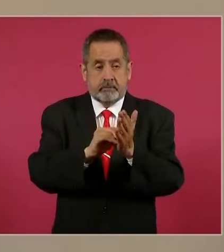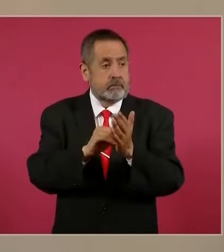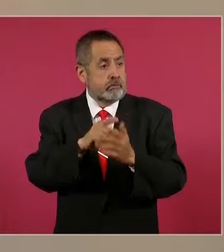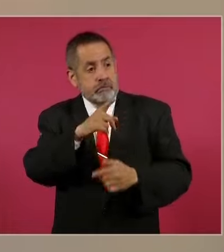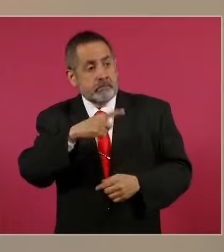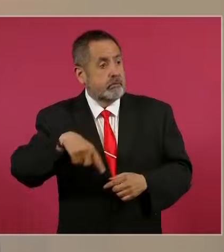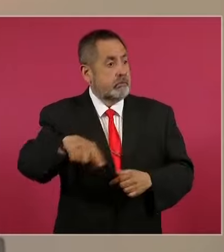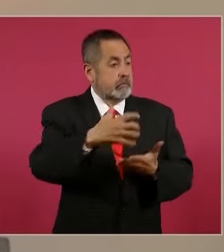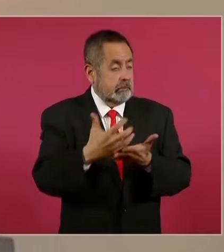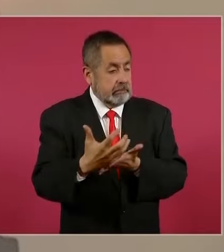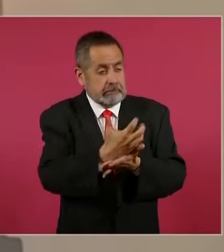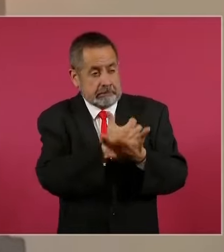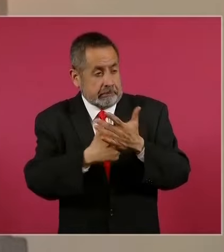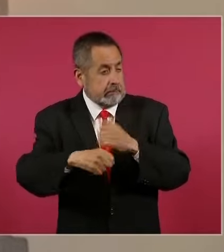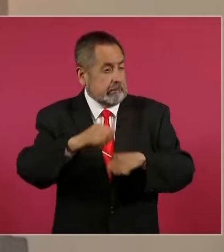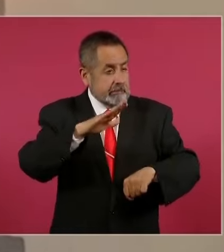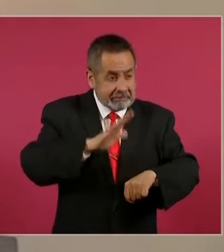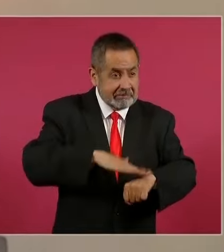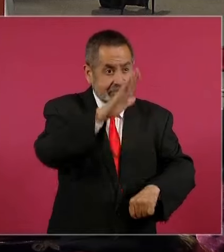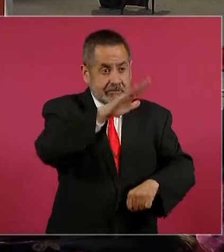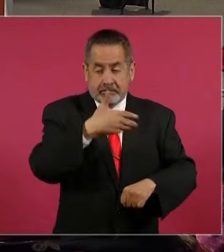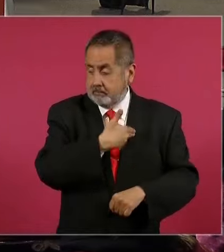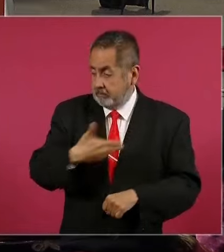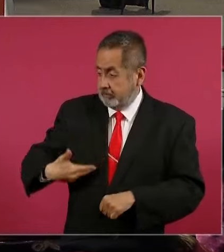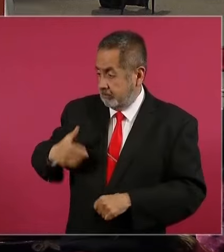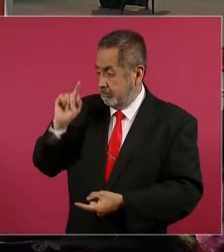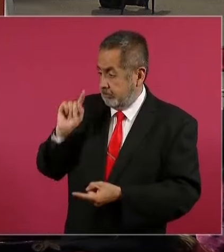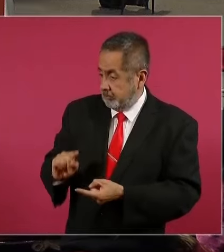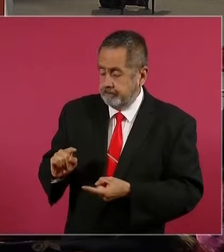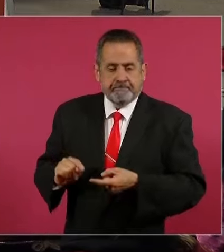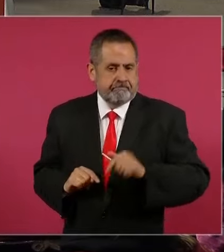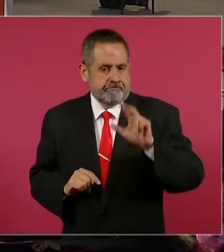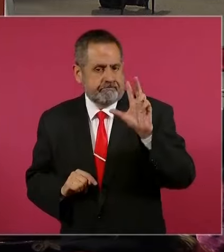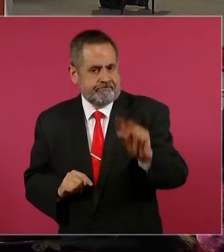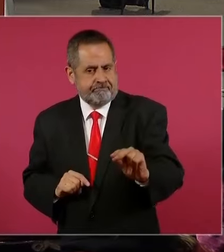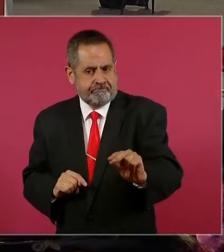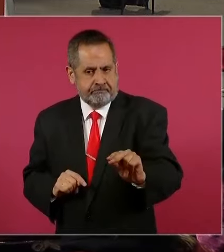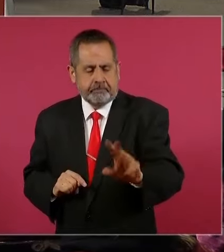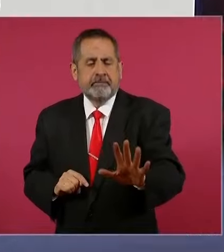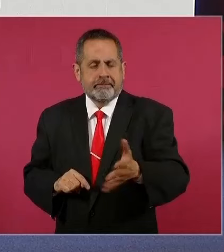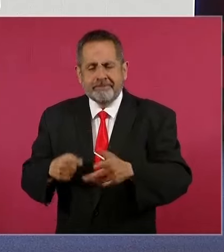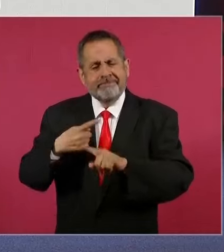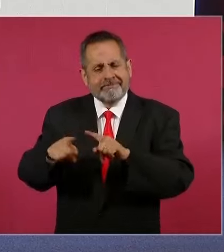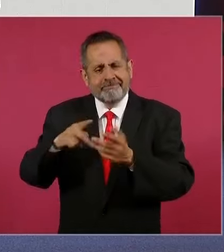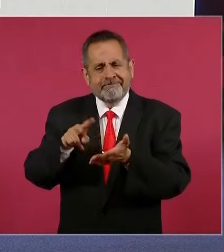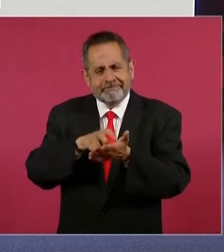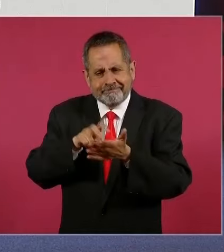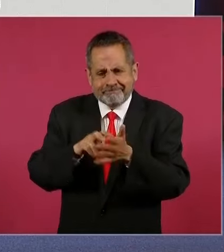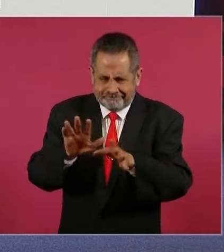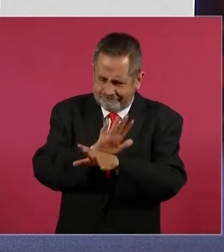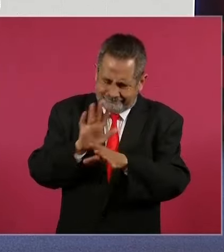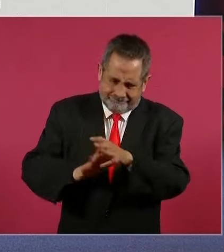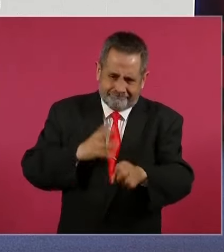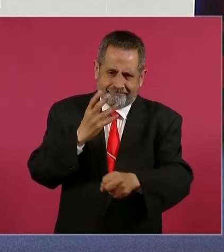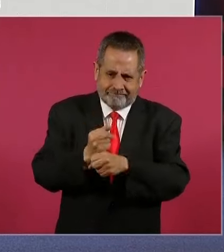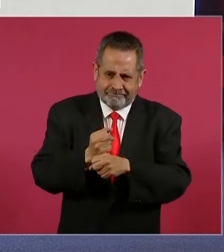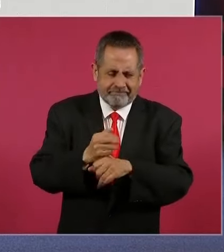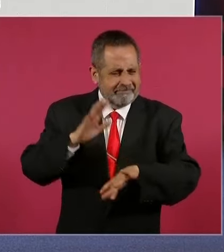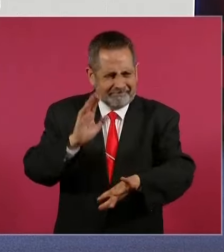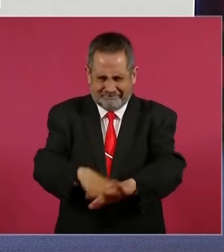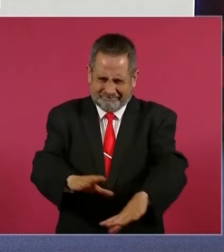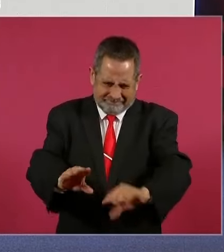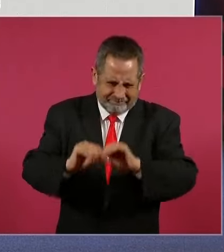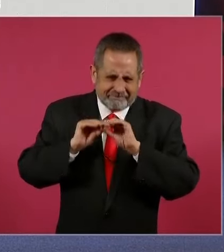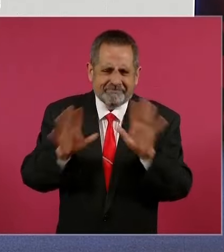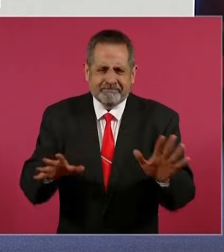República, si bien ya había habido una reforma, como sabemos, ha habido diferentes interpretaciones. Por eso se aclara